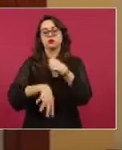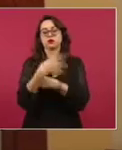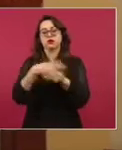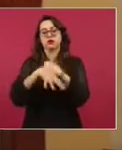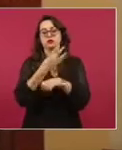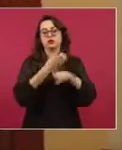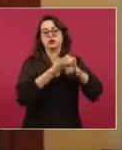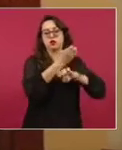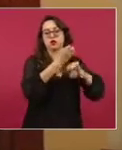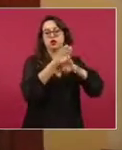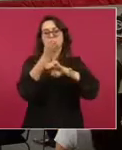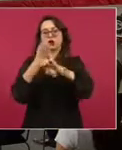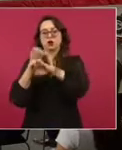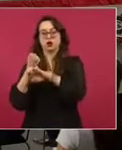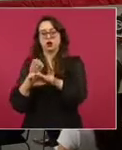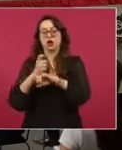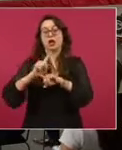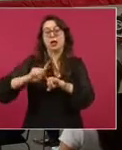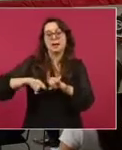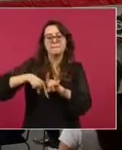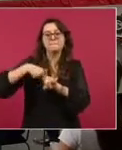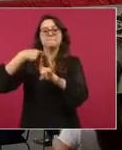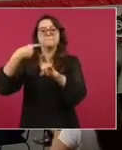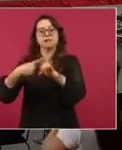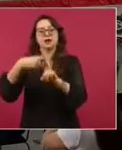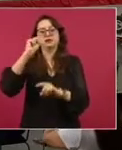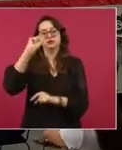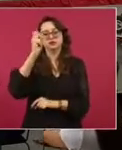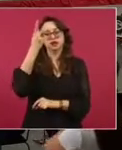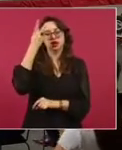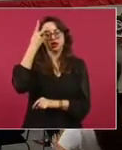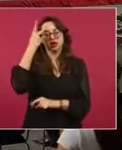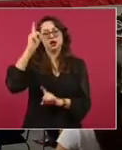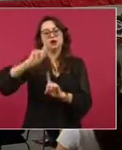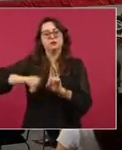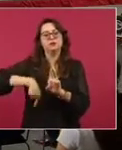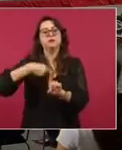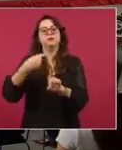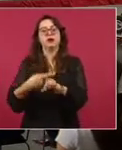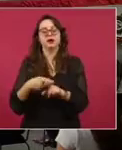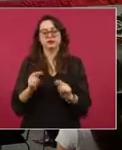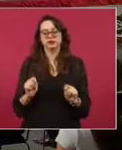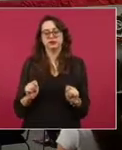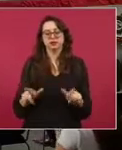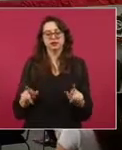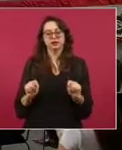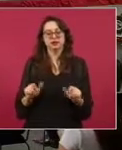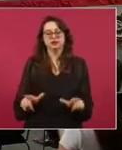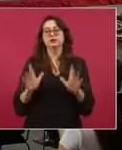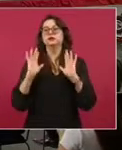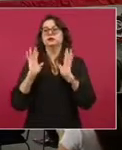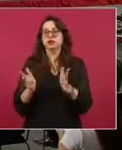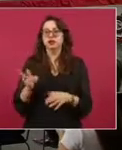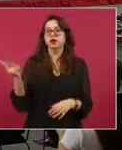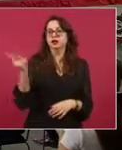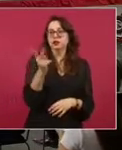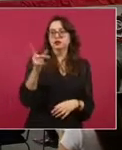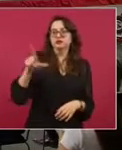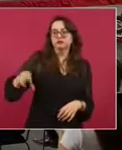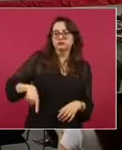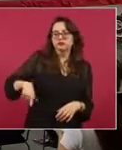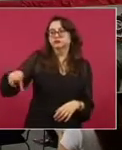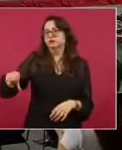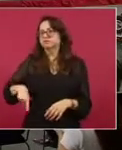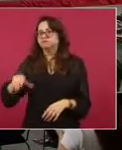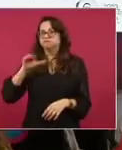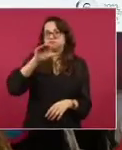el estado de San Luis Potosí y también de Tlaxcala. Ya se ha hablado con los gobiernos de los estados para que